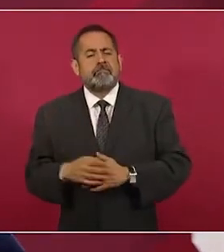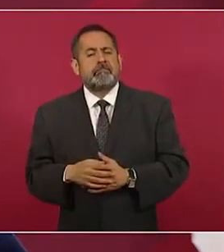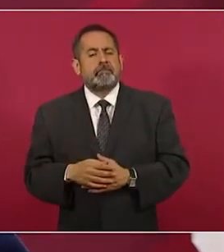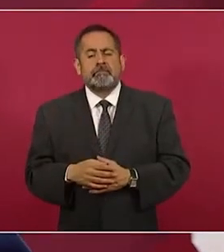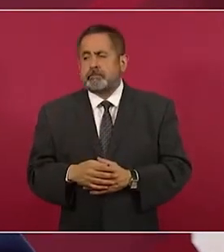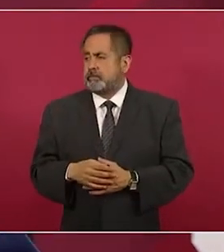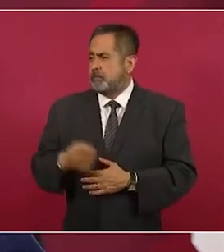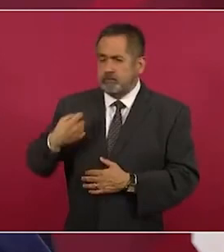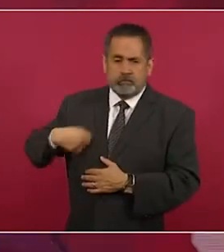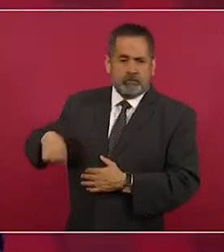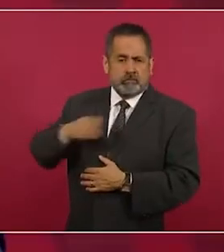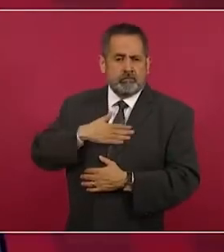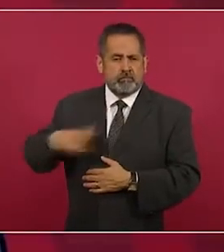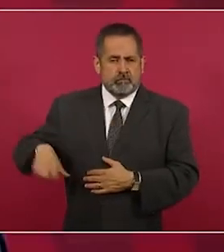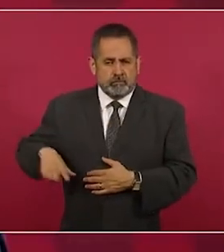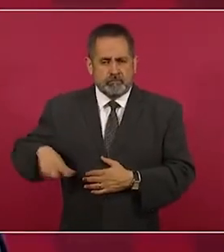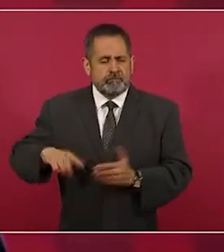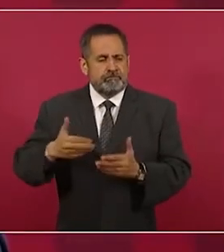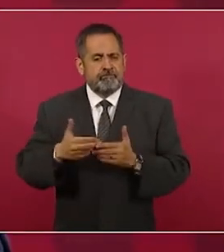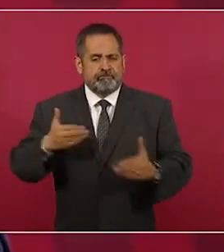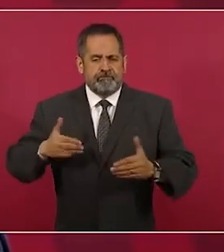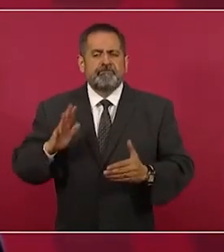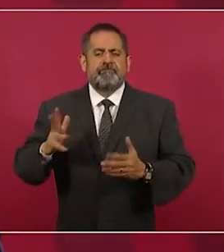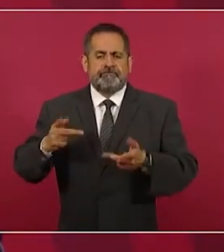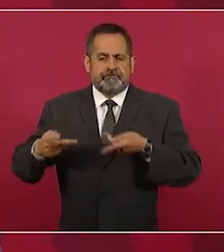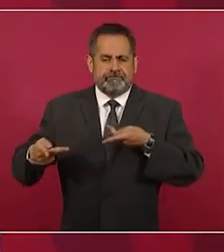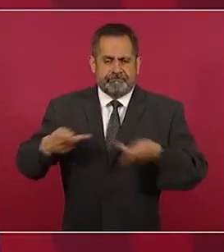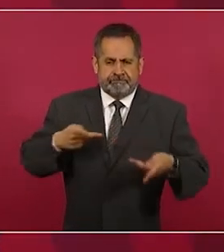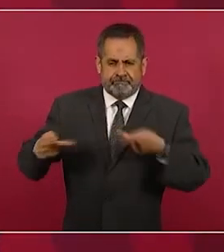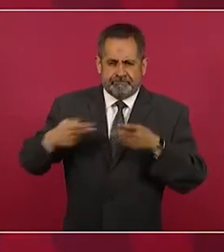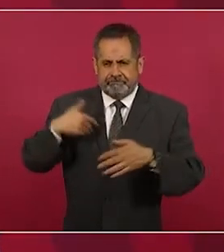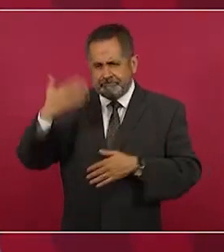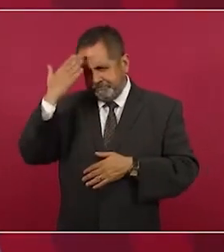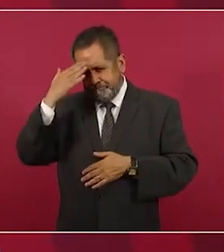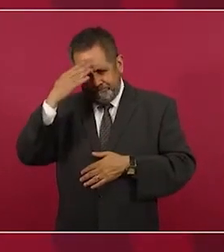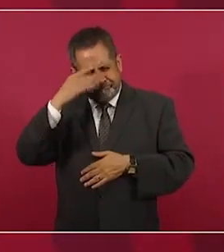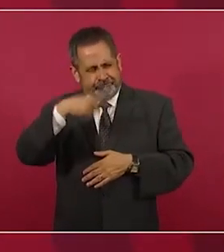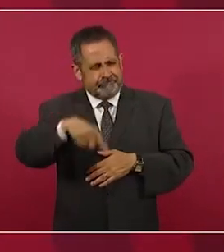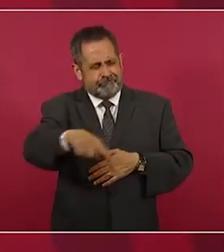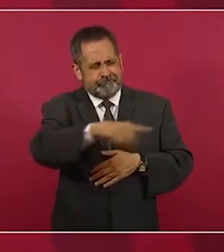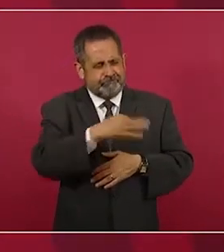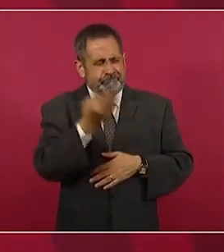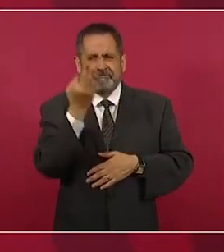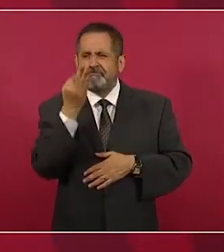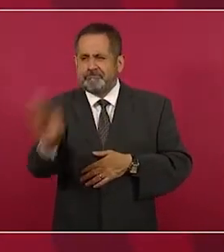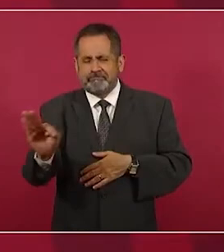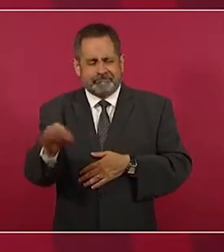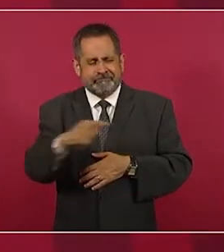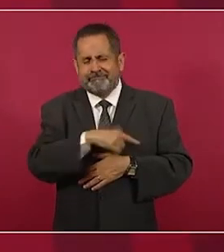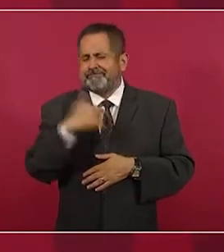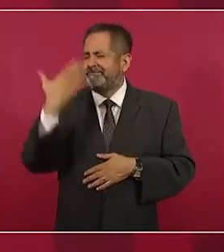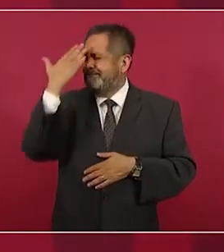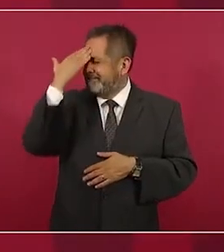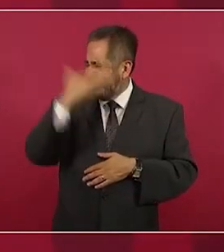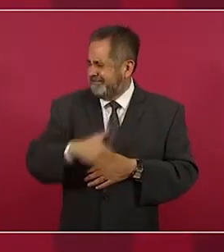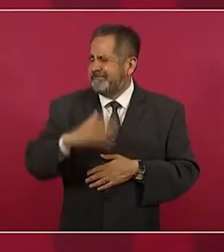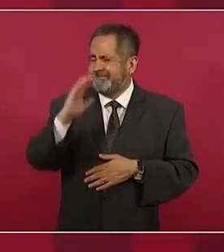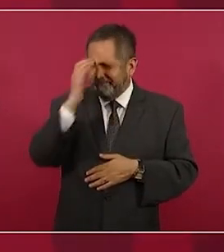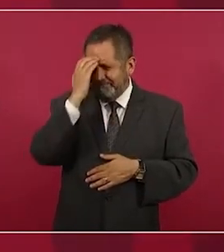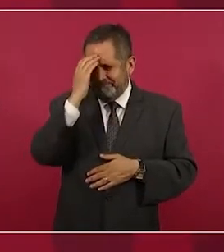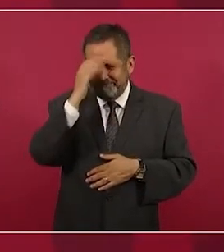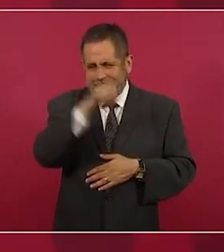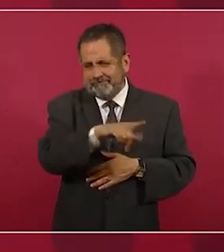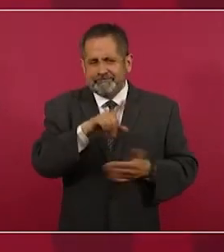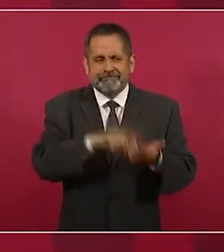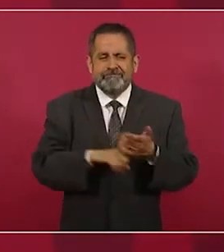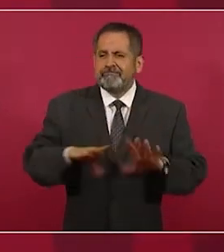nos preparamos para la traición. Sabíamos de